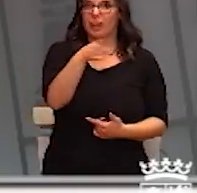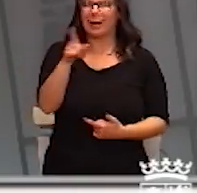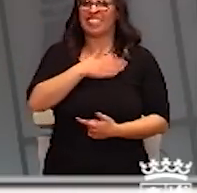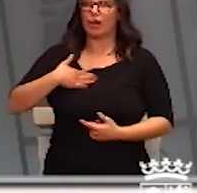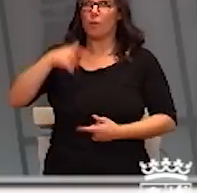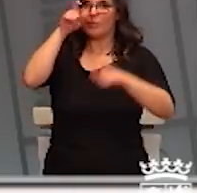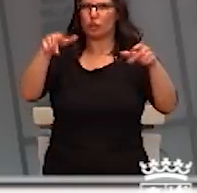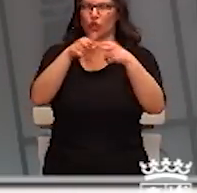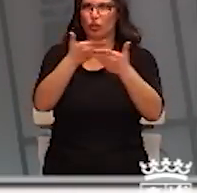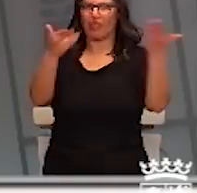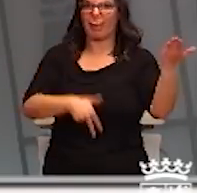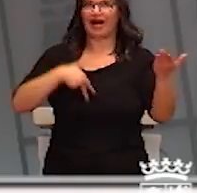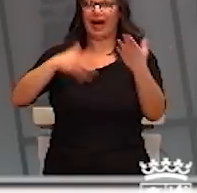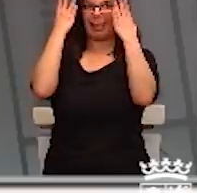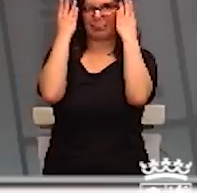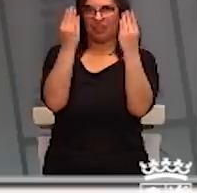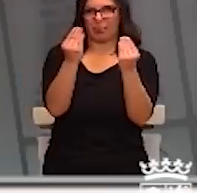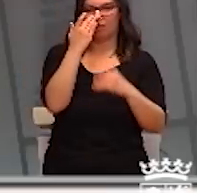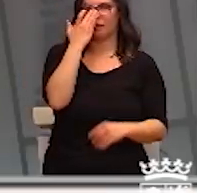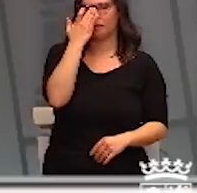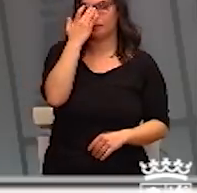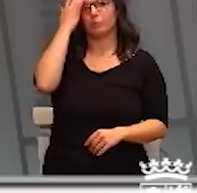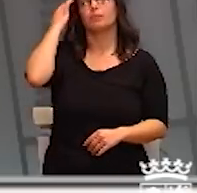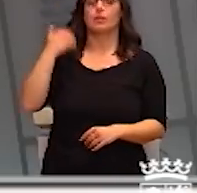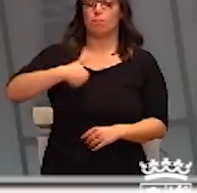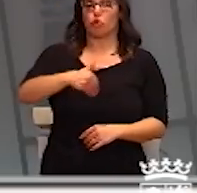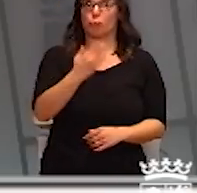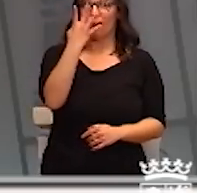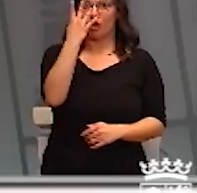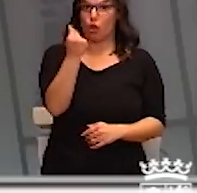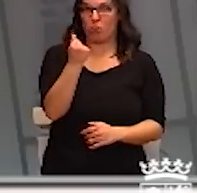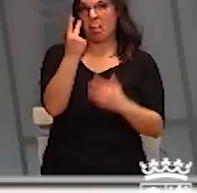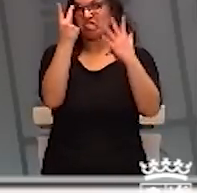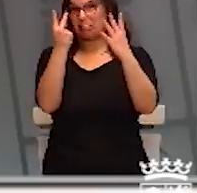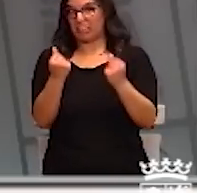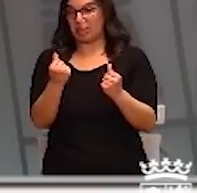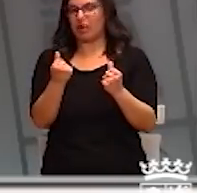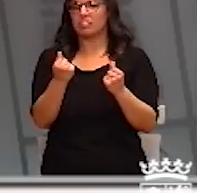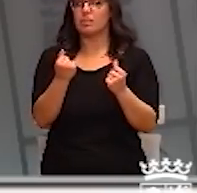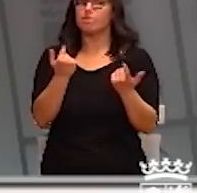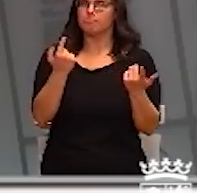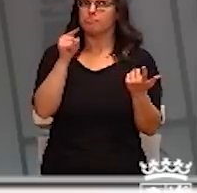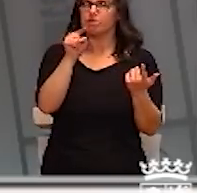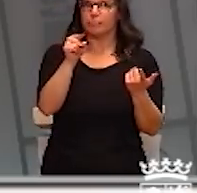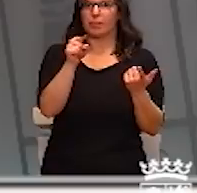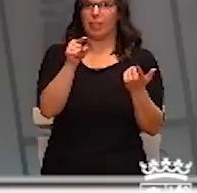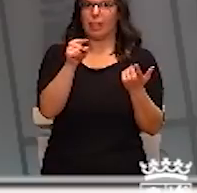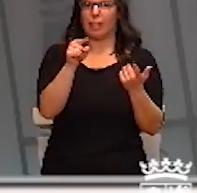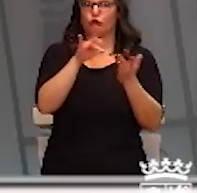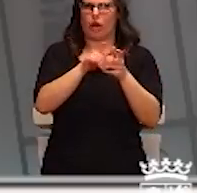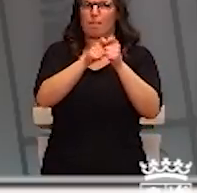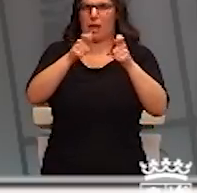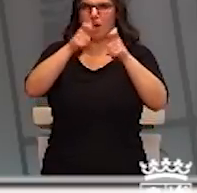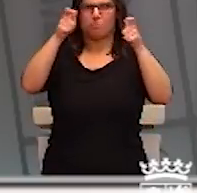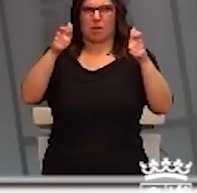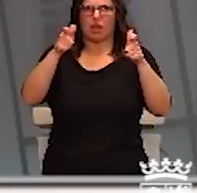entendiese durante los próximos cinco días, siete días, el crecimiento va a ser